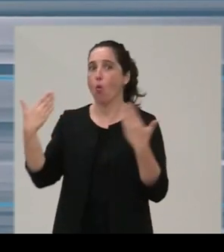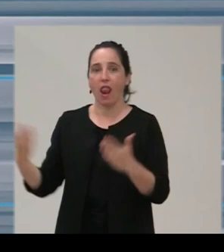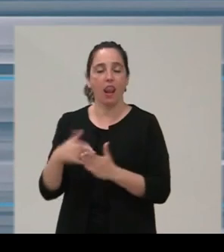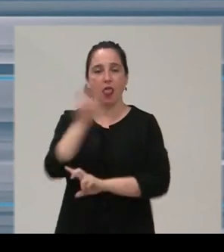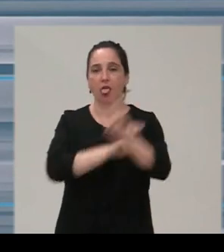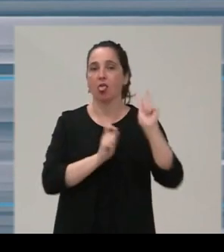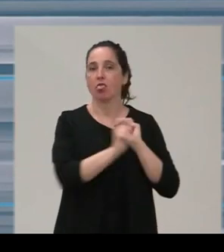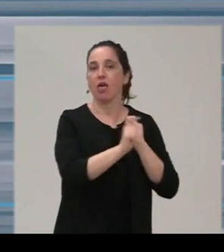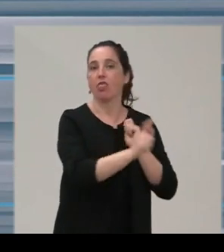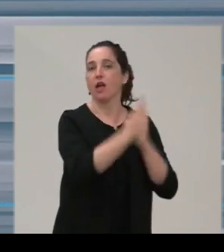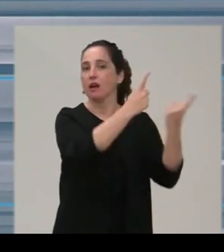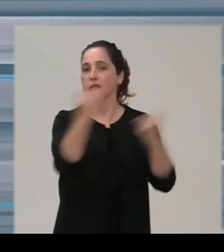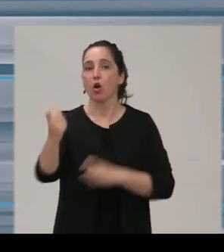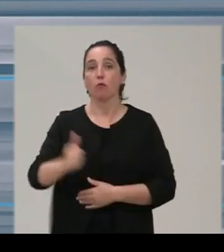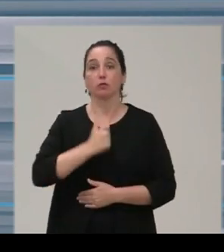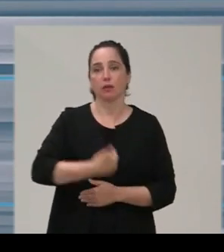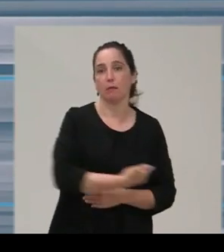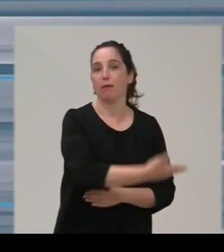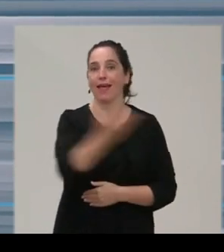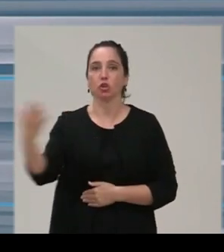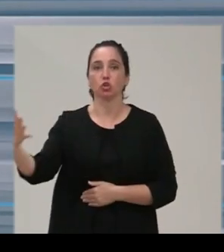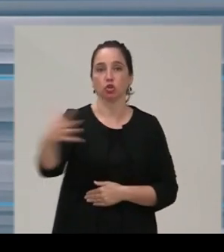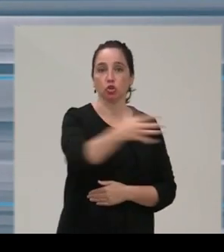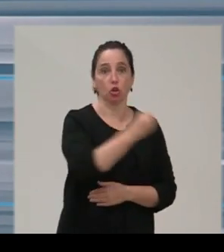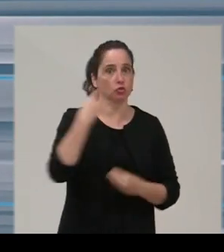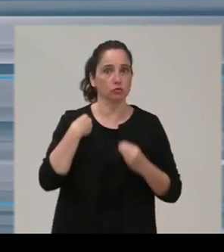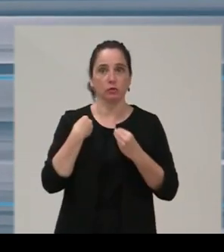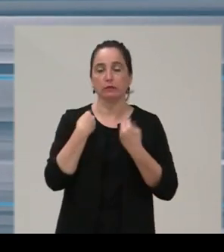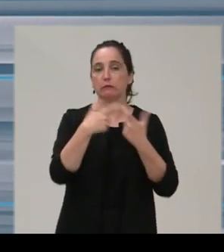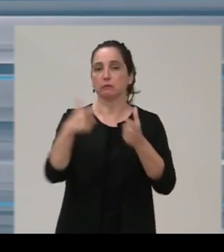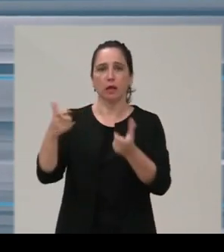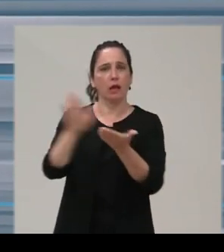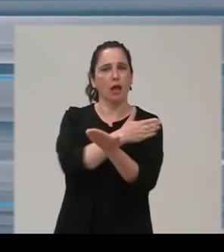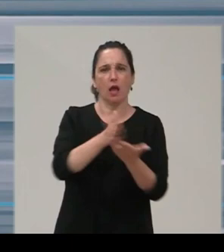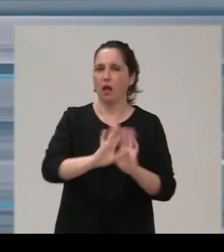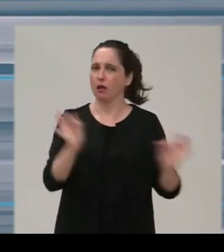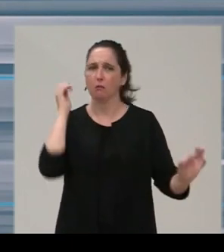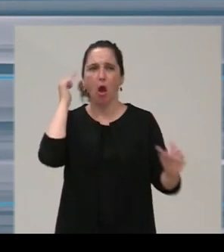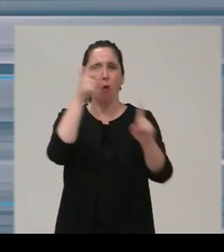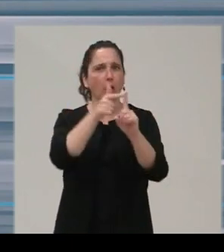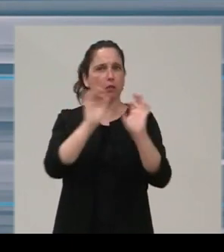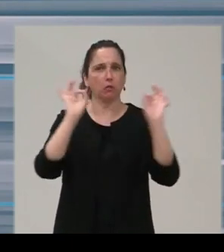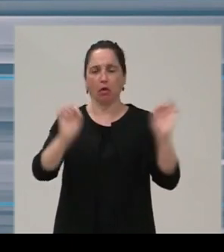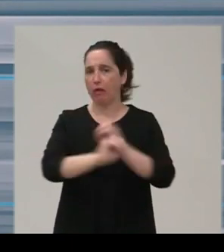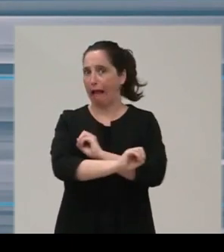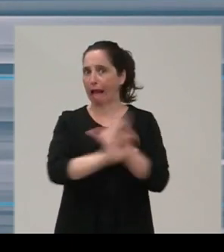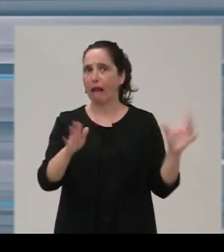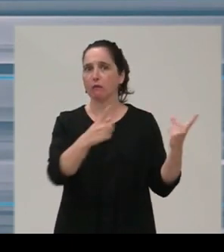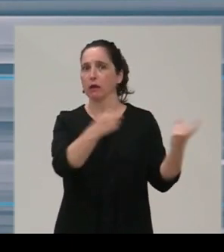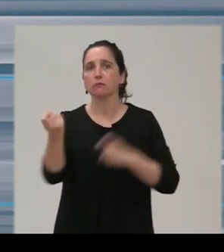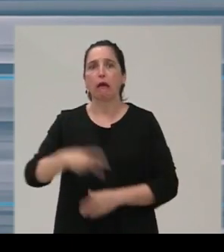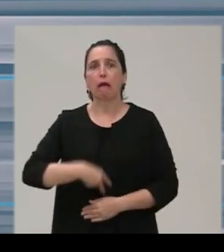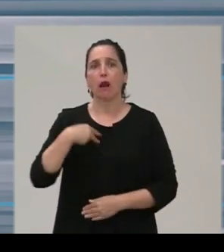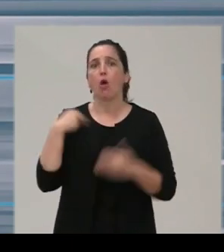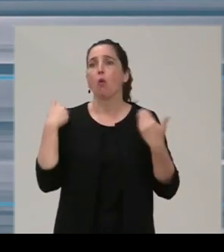necesidades de todos y en las oportunidades para todos, sin sectarismo, con objetividad, atendiendo al interés